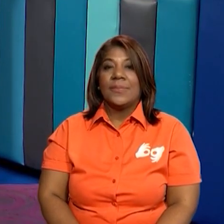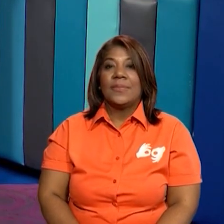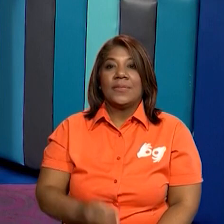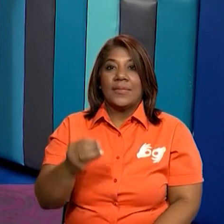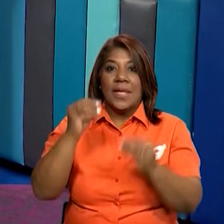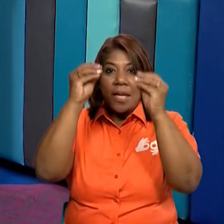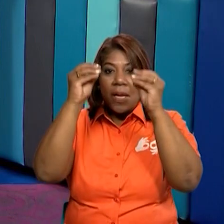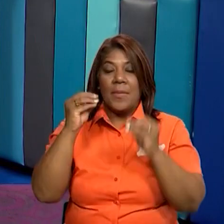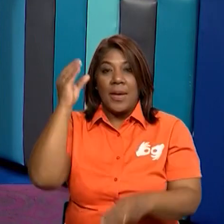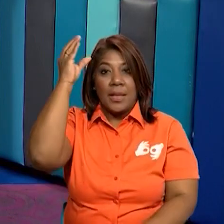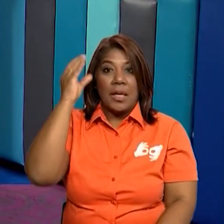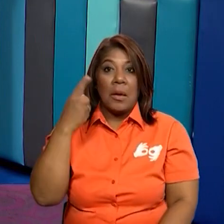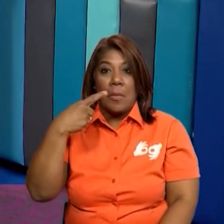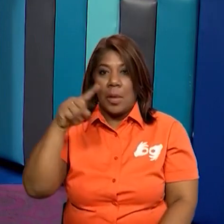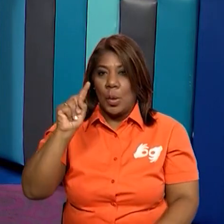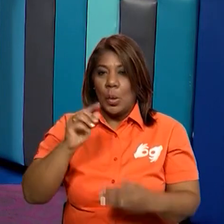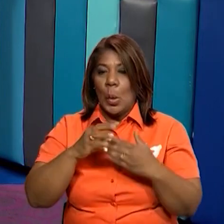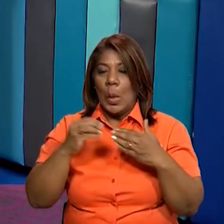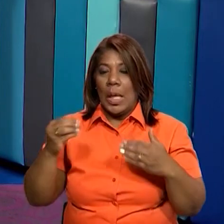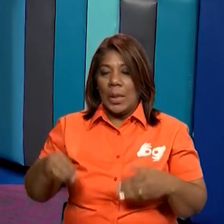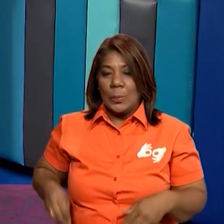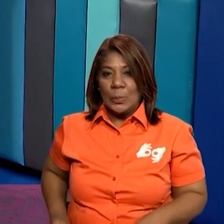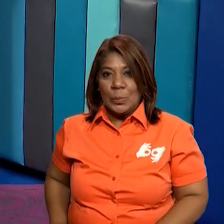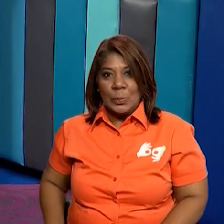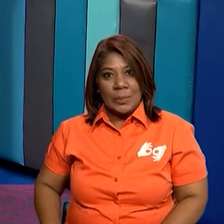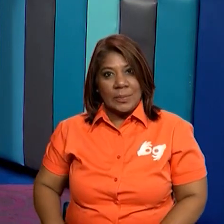tal esta moneda? ¿De aquí?